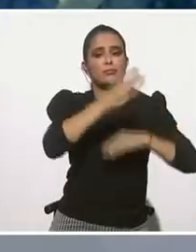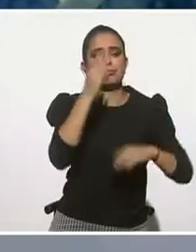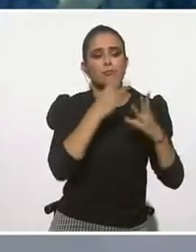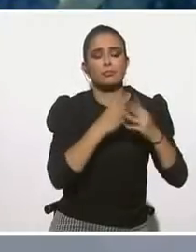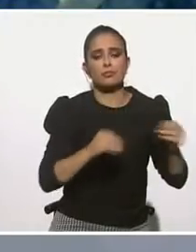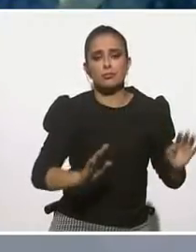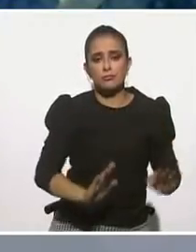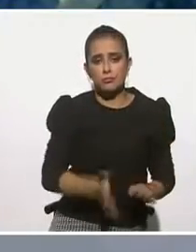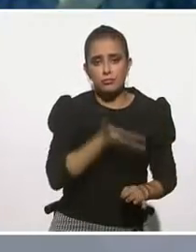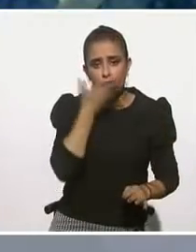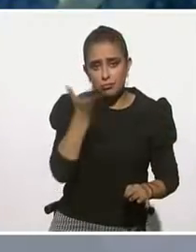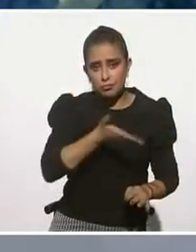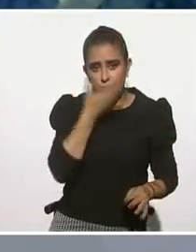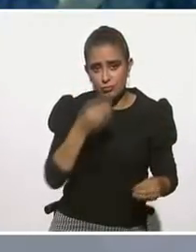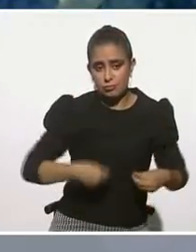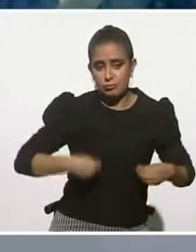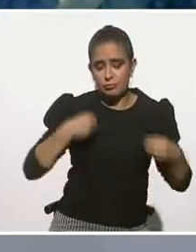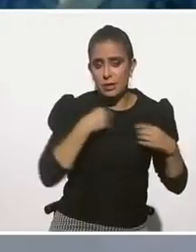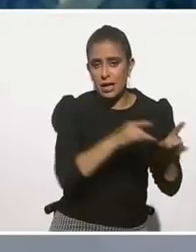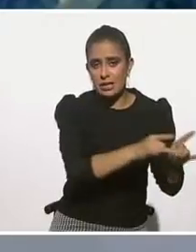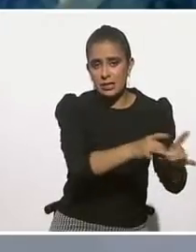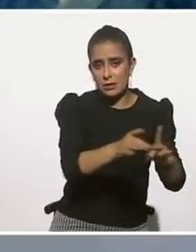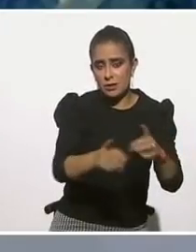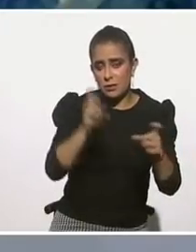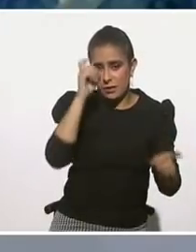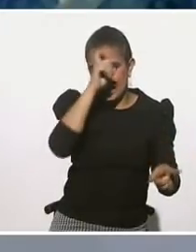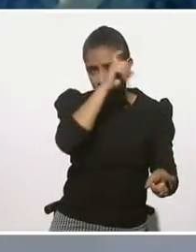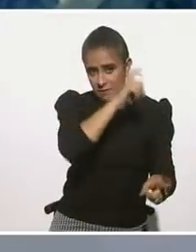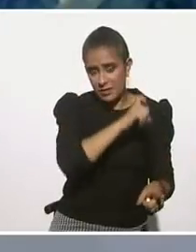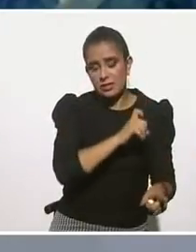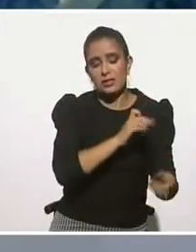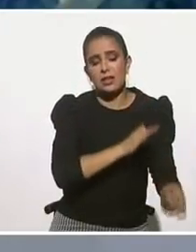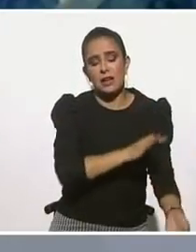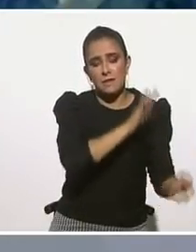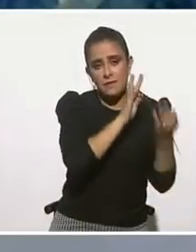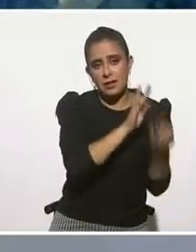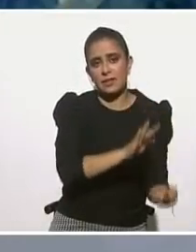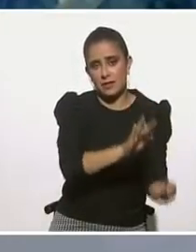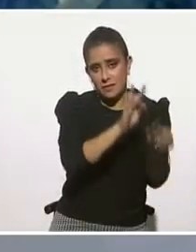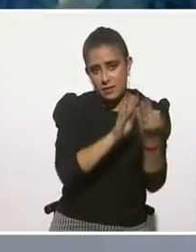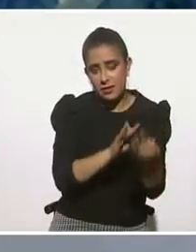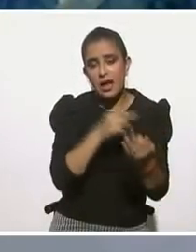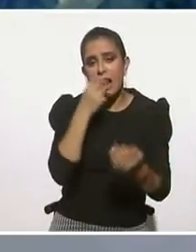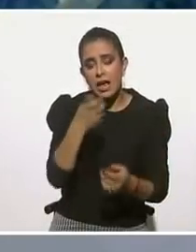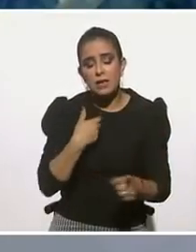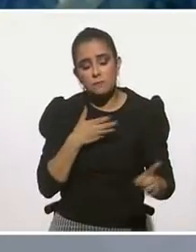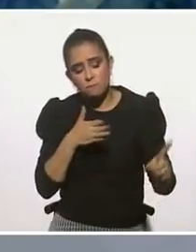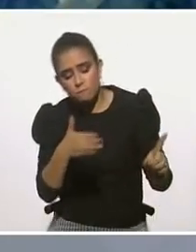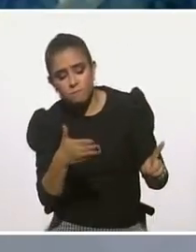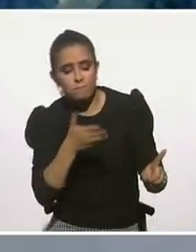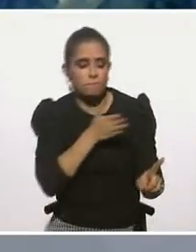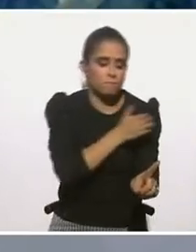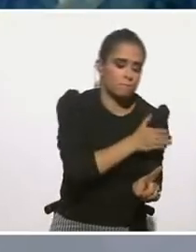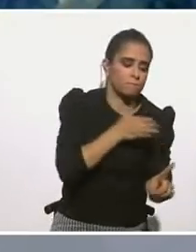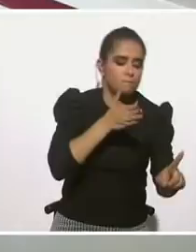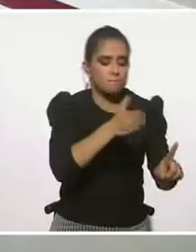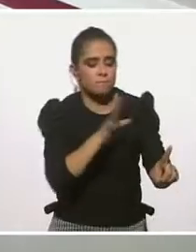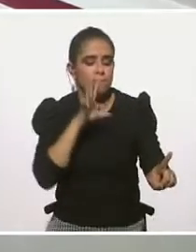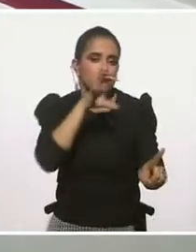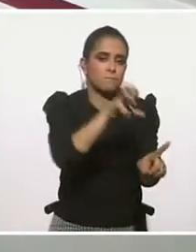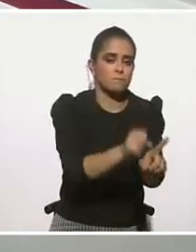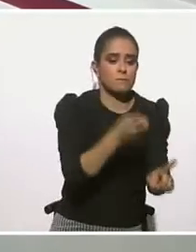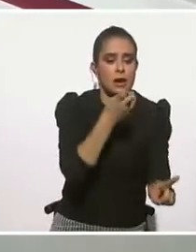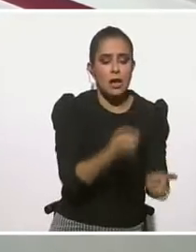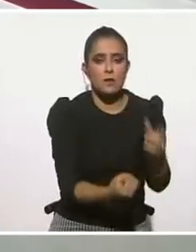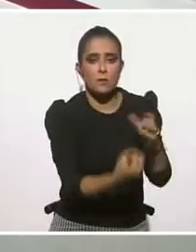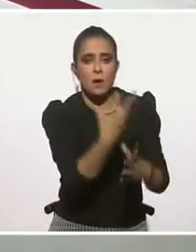Adaptación vista como un pensamiento flexible que me permite buscar otras opciones para mirar esta nueva realidad que